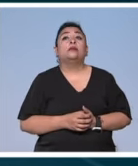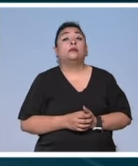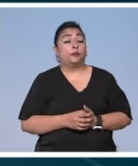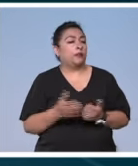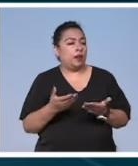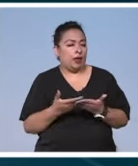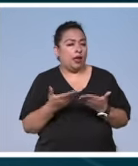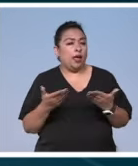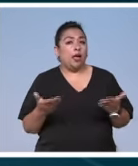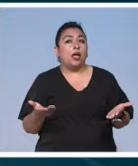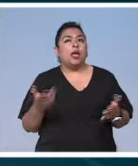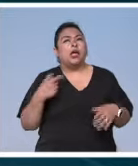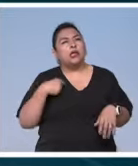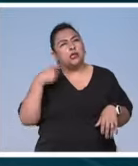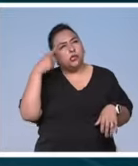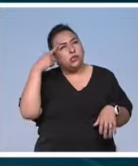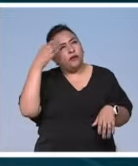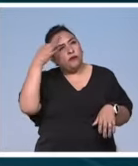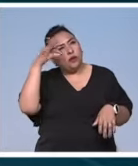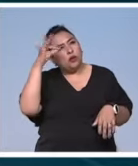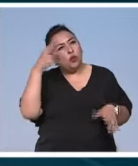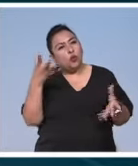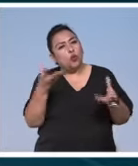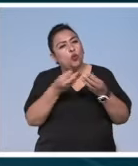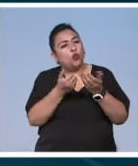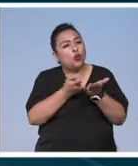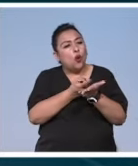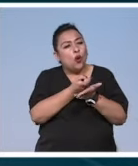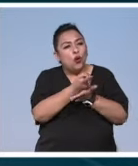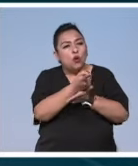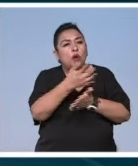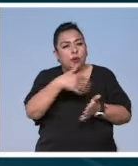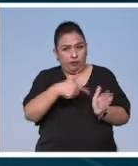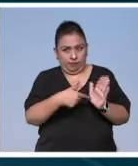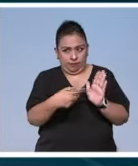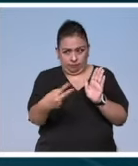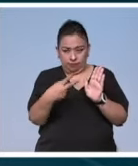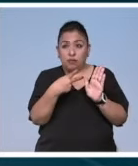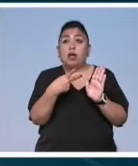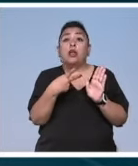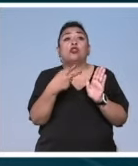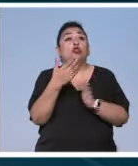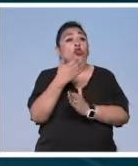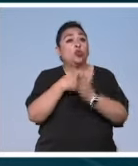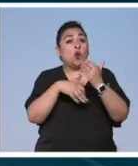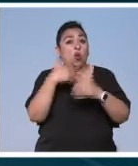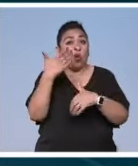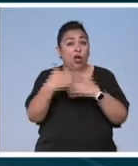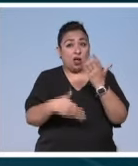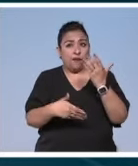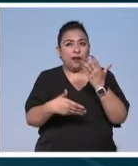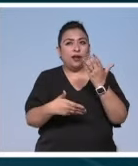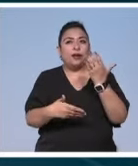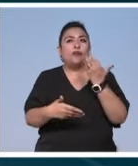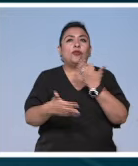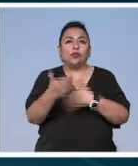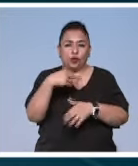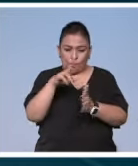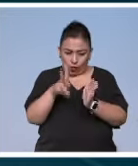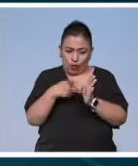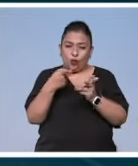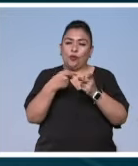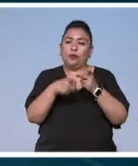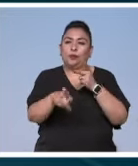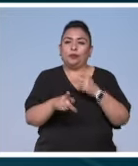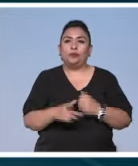Ahora, filosofemos al lado de esta oruga que busca demostrar que así como todo termina, todo vuelve